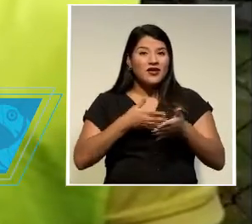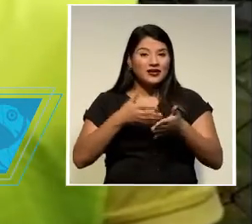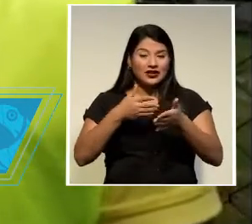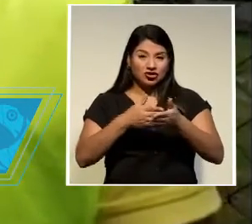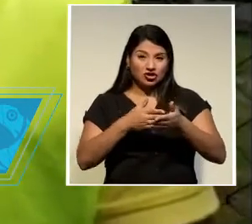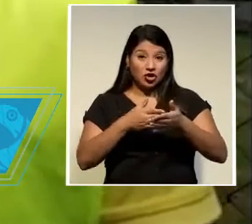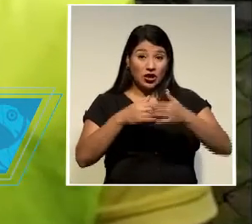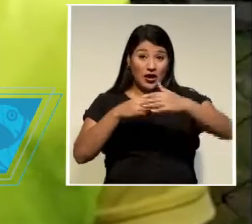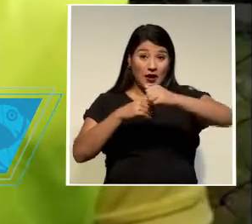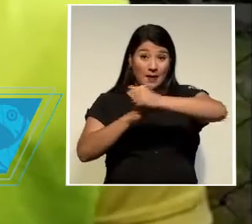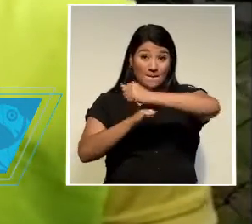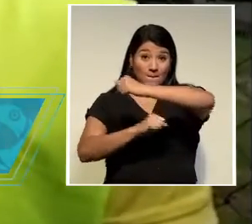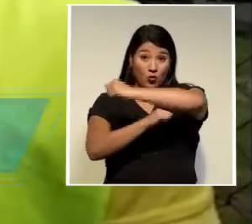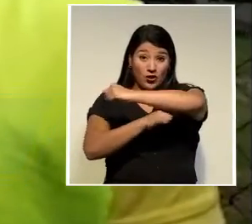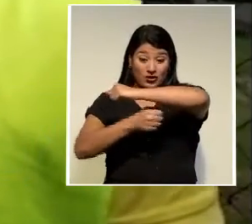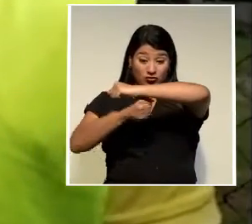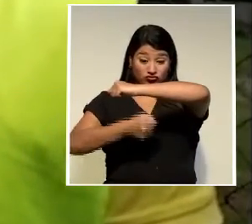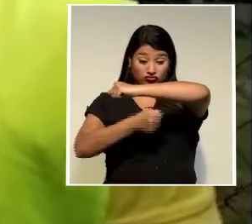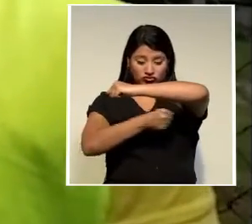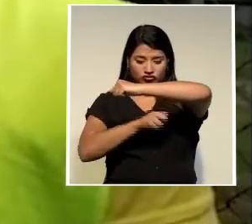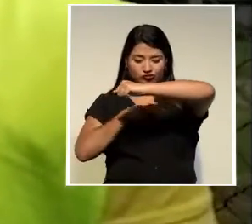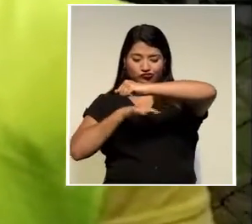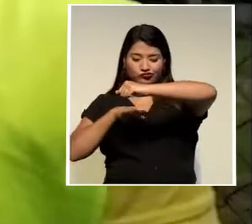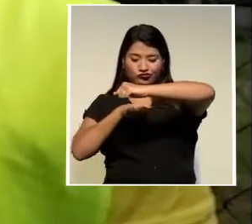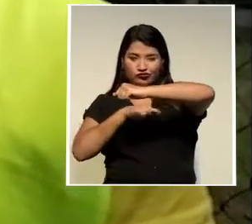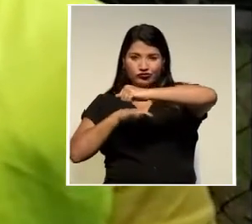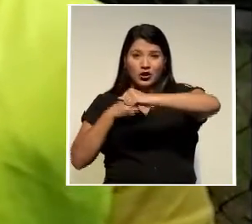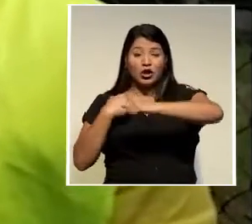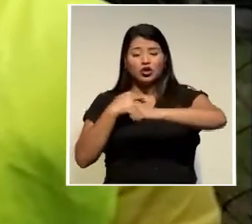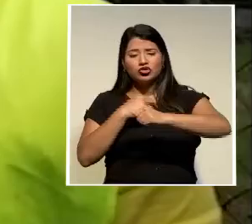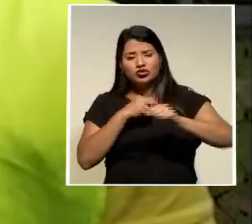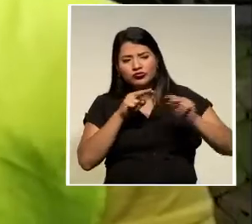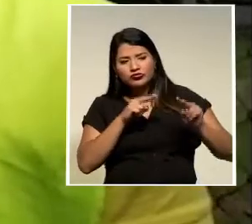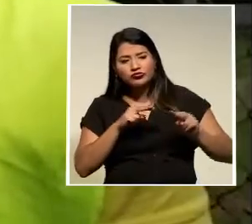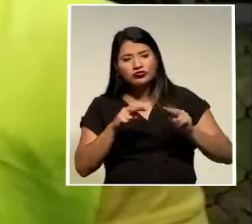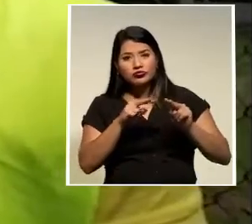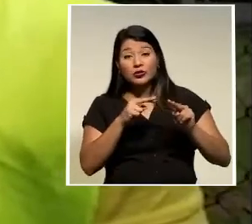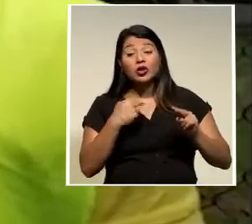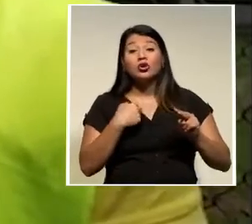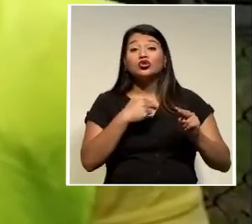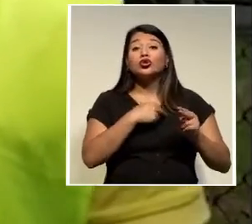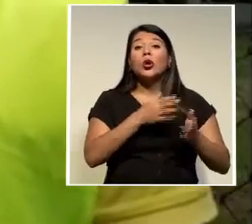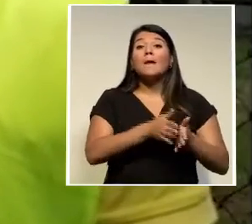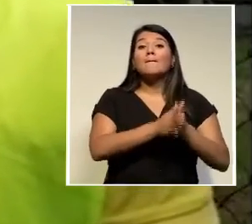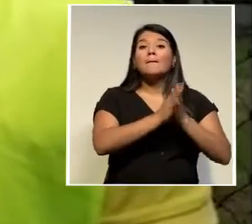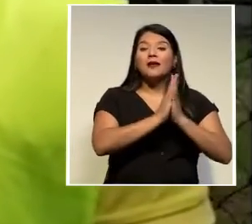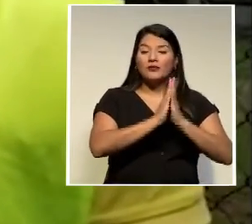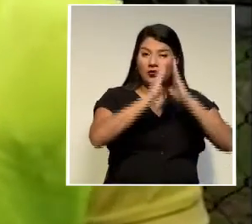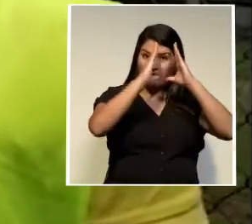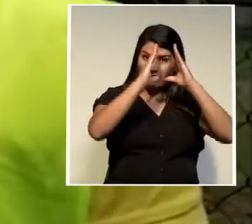del puente. Vamos a dar seguimiento a esta información. Vamos a pedir el informe que va a rendir el ingeniero.